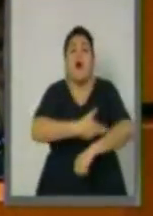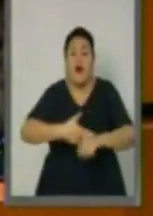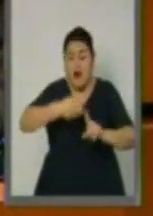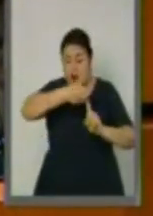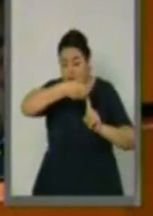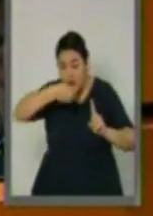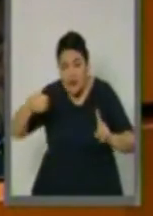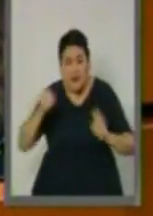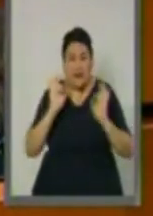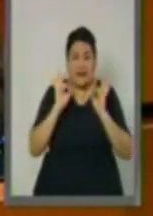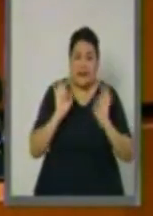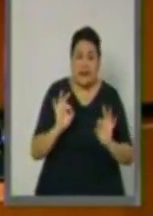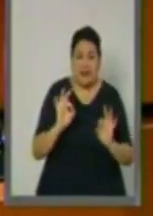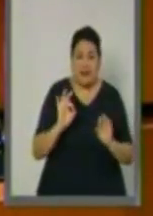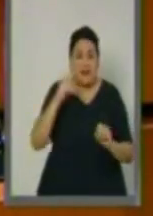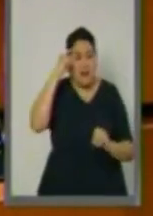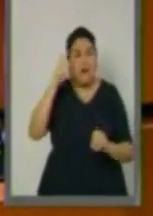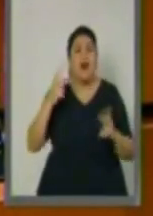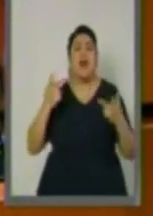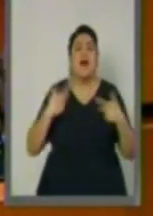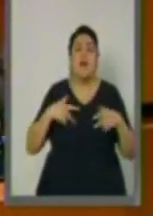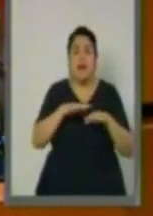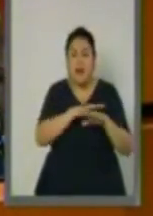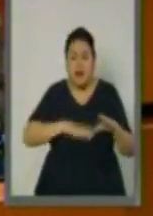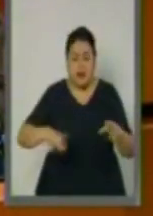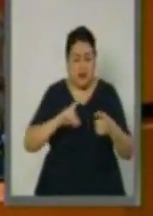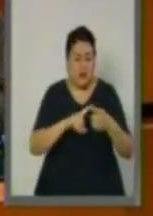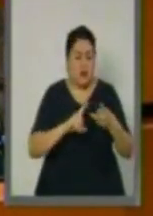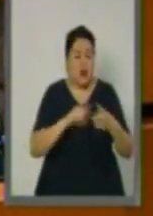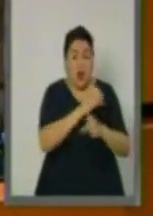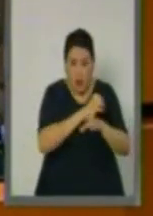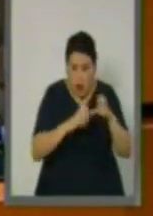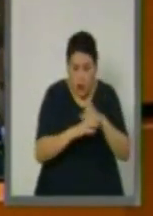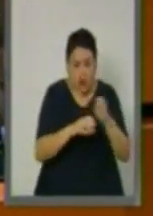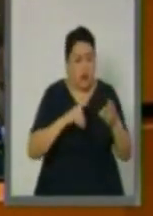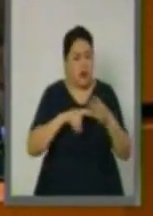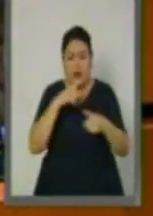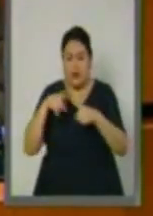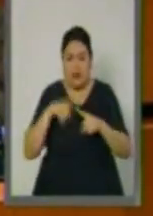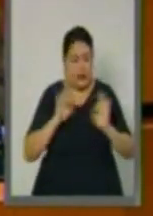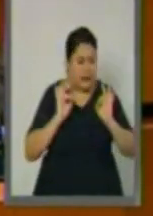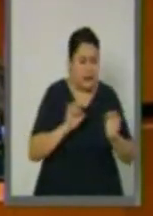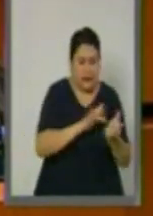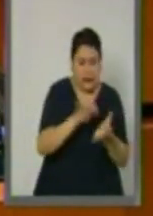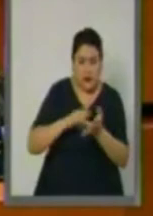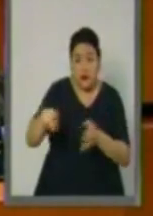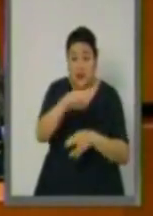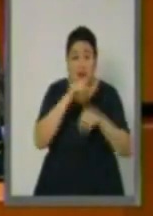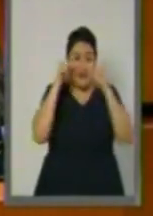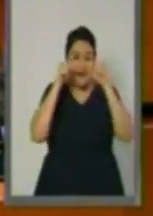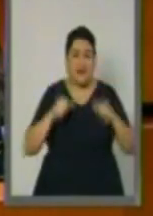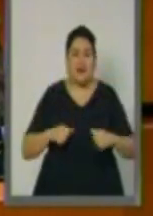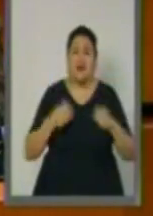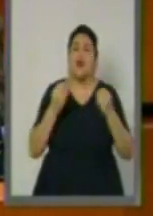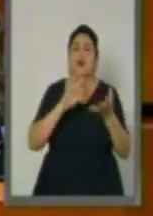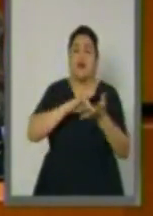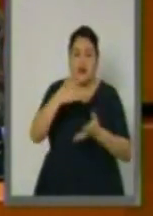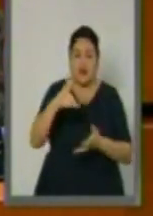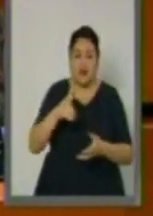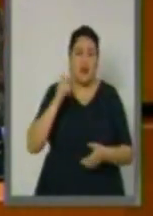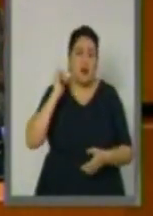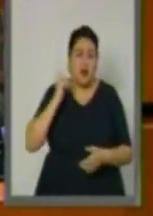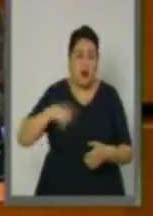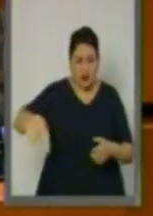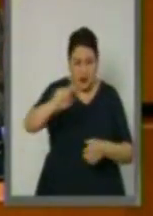ser más eficiente tanto en los recursos humanos como materiales. Por su atención, muchas gracias, y que la fe y la